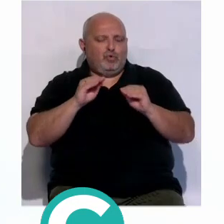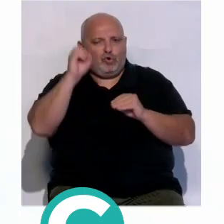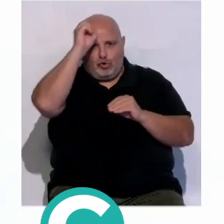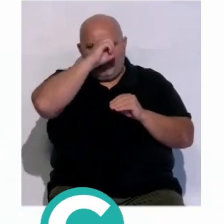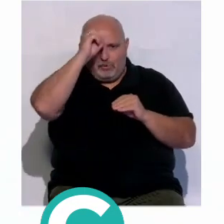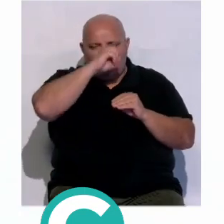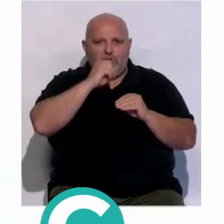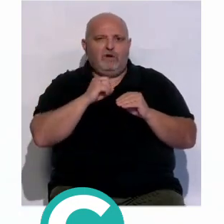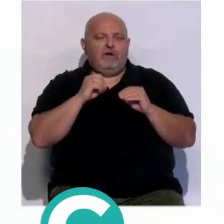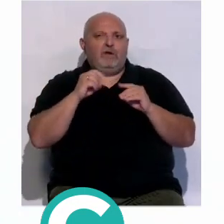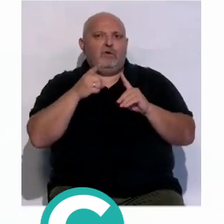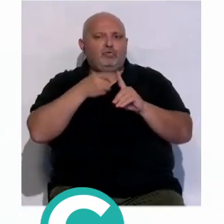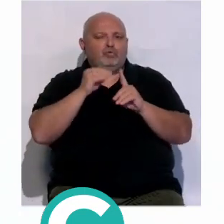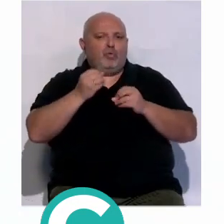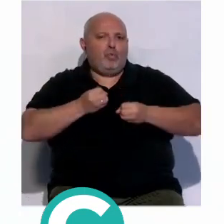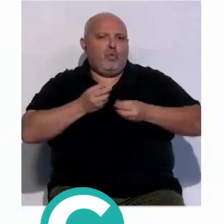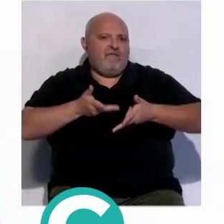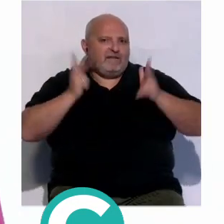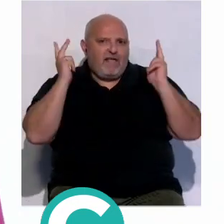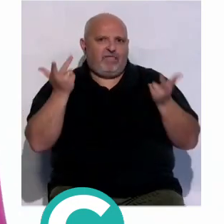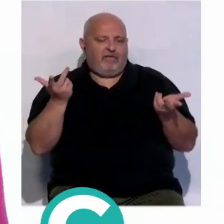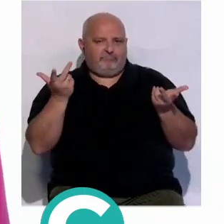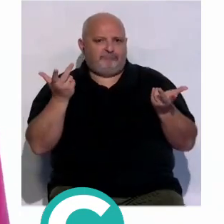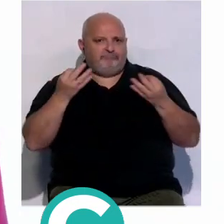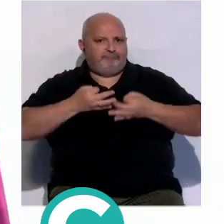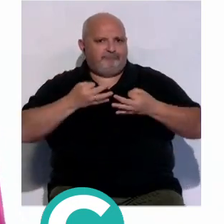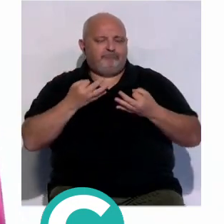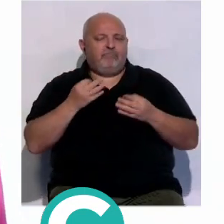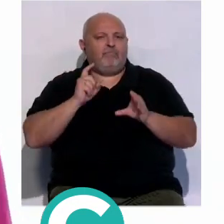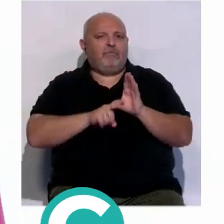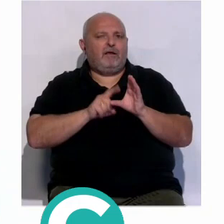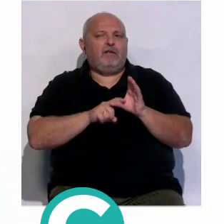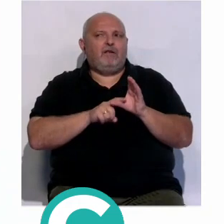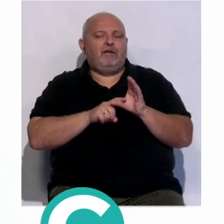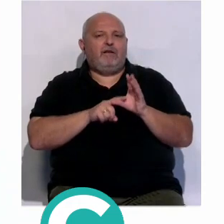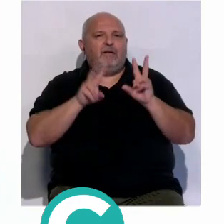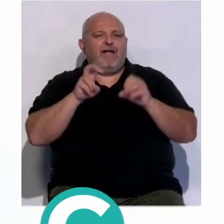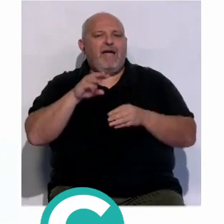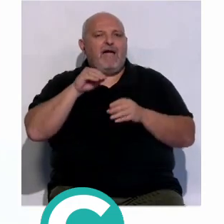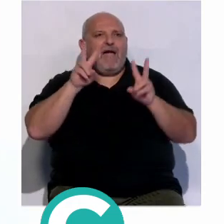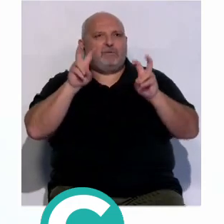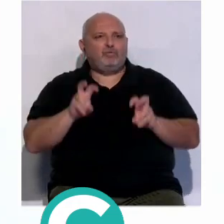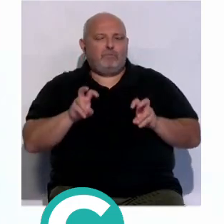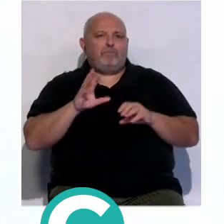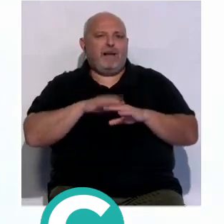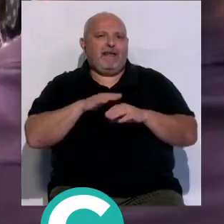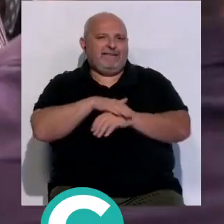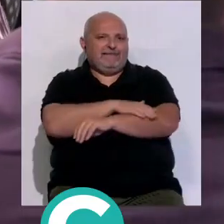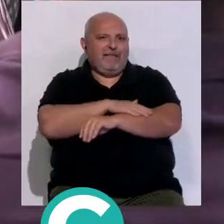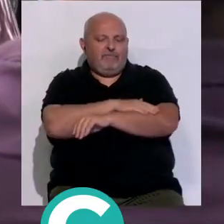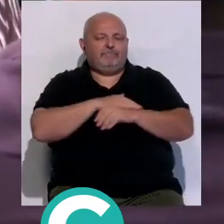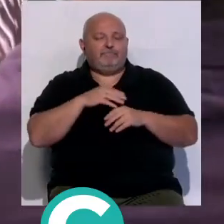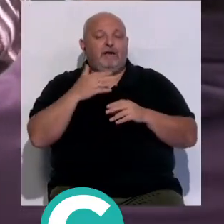opiniones ejercer su libertad al fin y al cabo y también participar en los asuntos de interés para el Estado